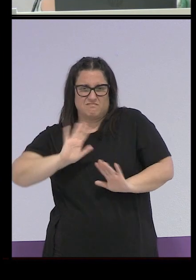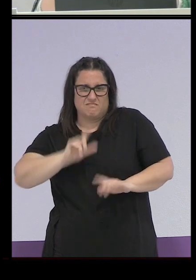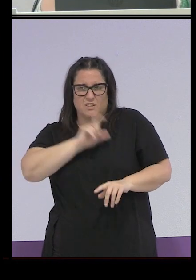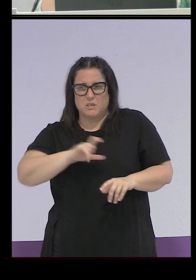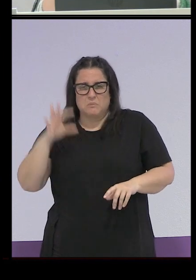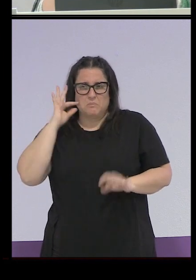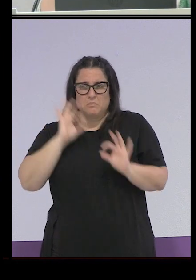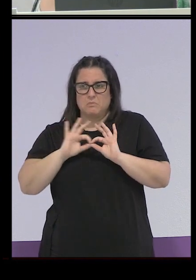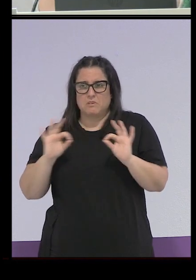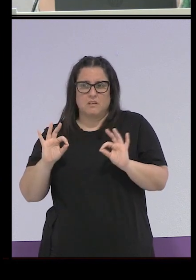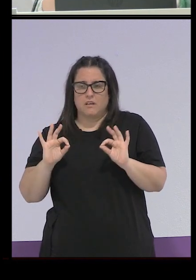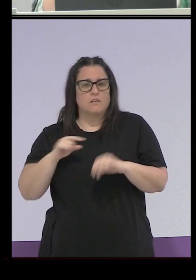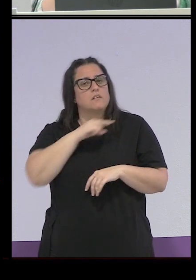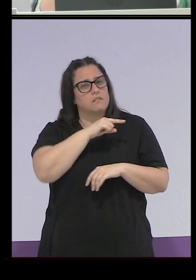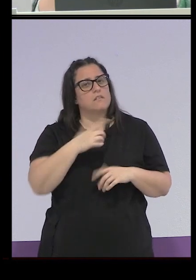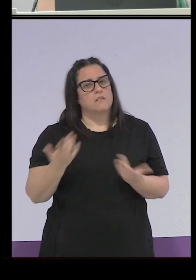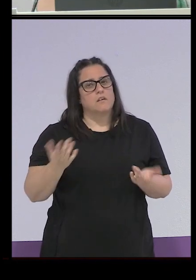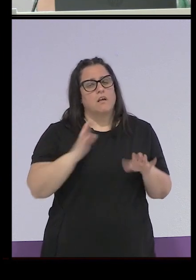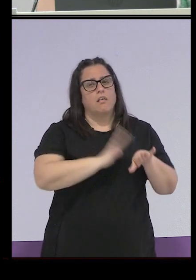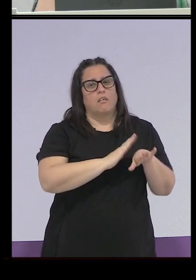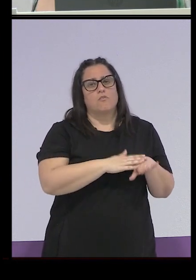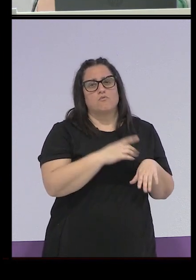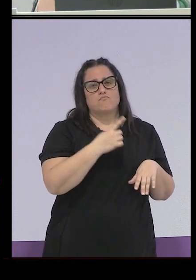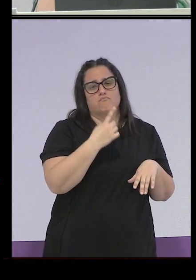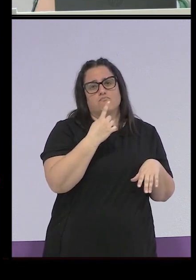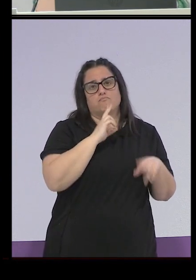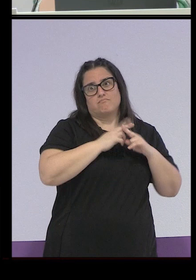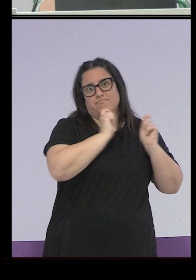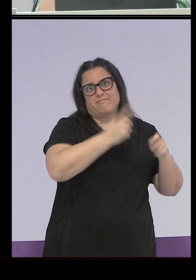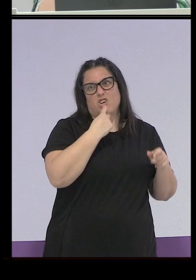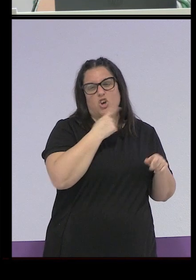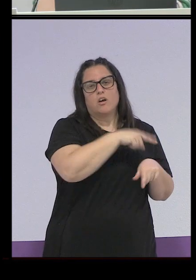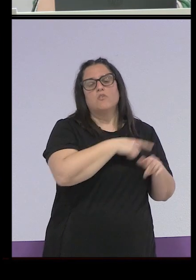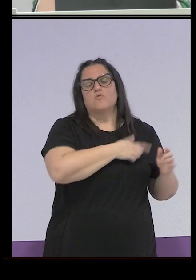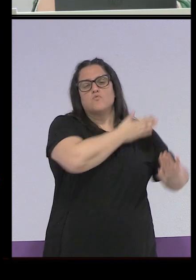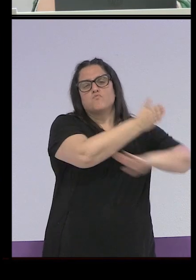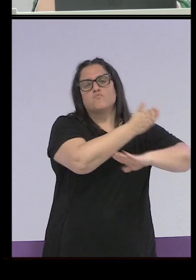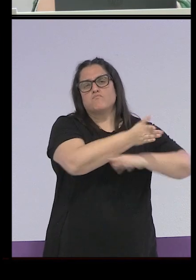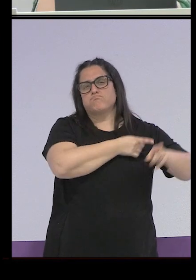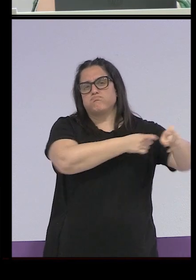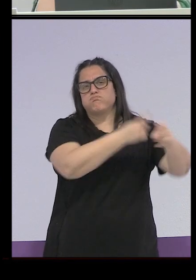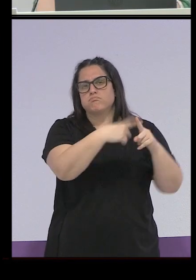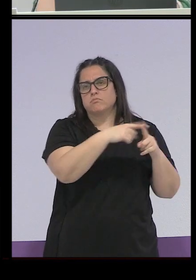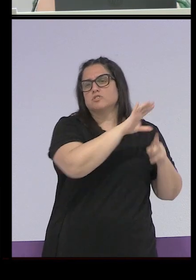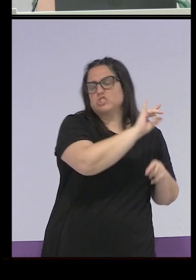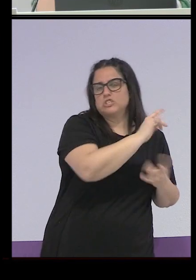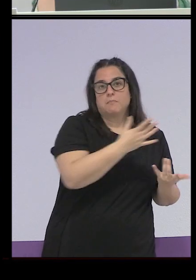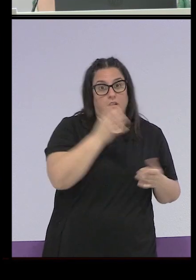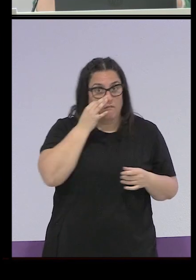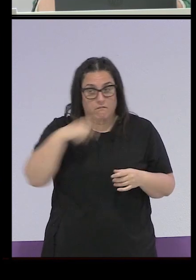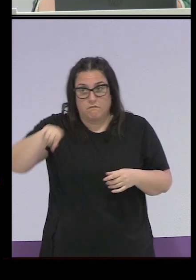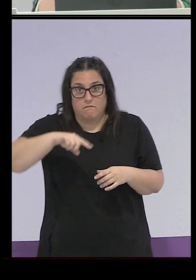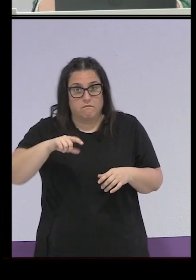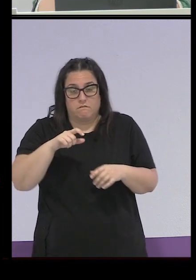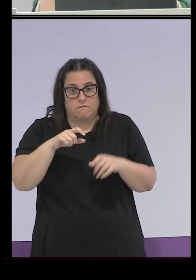las mujeres, fue cosa de los rojos, ¿no?, y que ellas siempre se mantuvieron al margen, lo cierto es que participaron activamente de la guerra, ¿no?, en